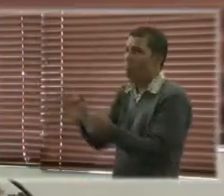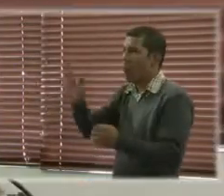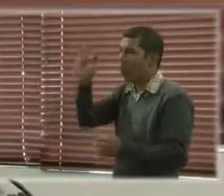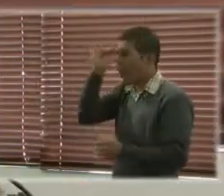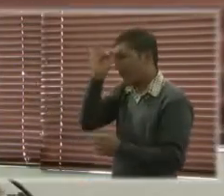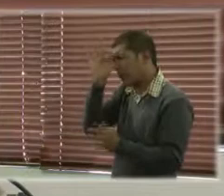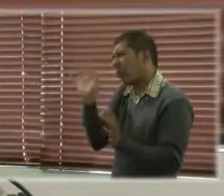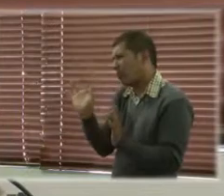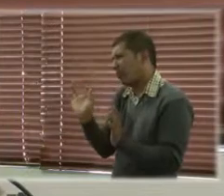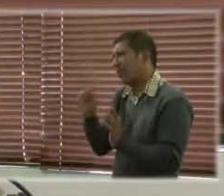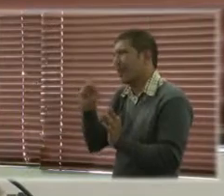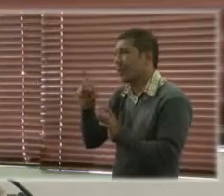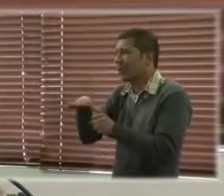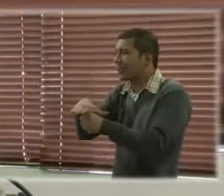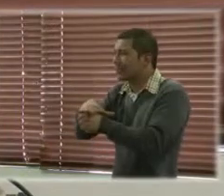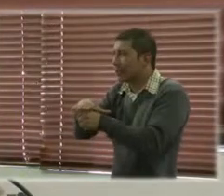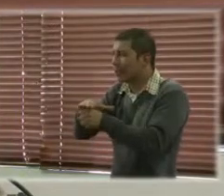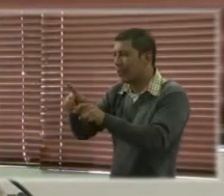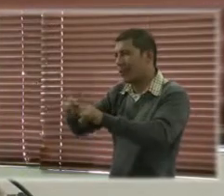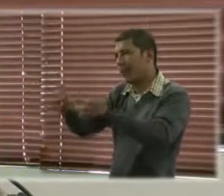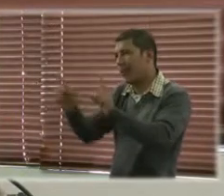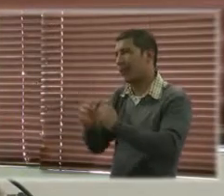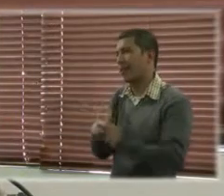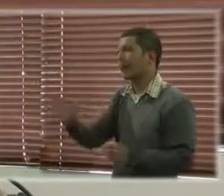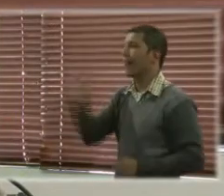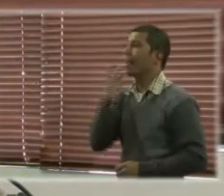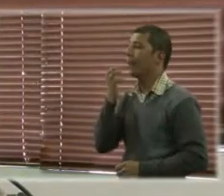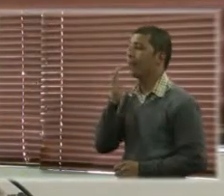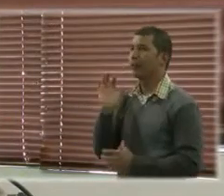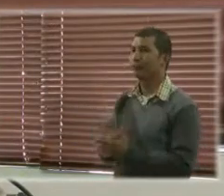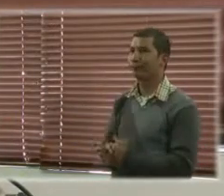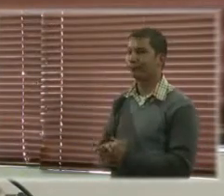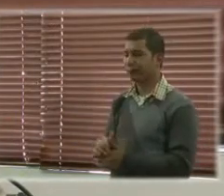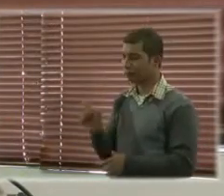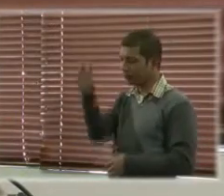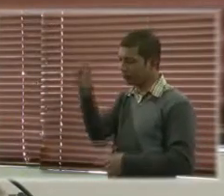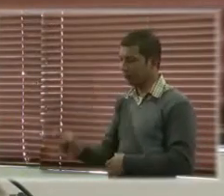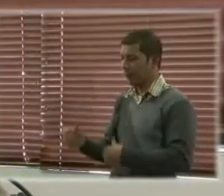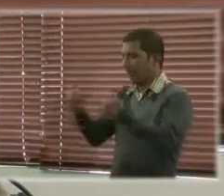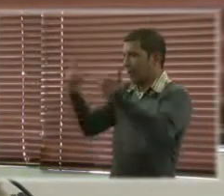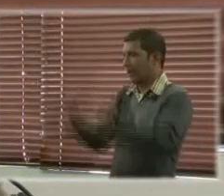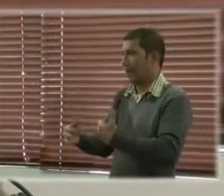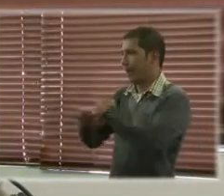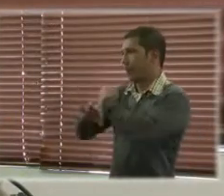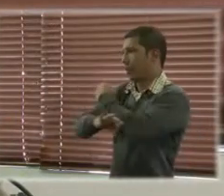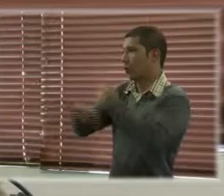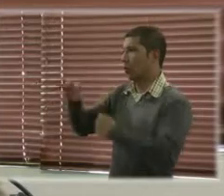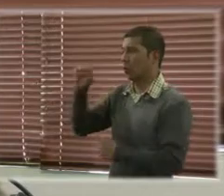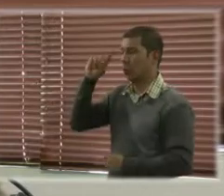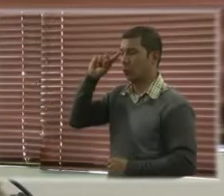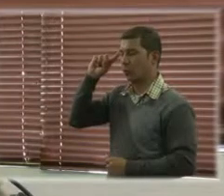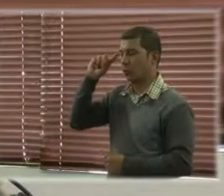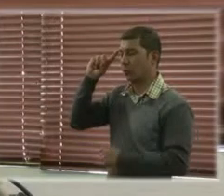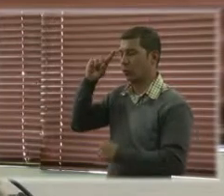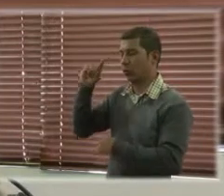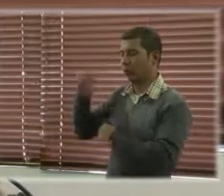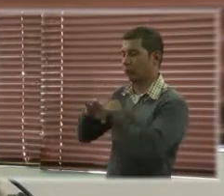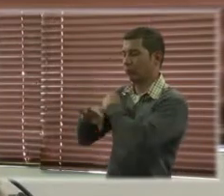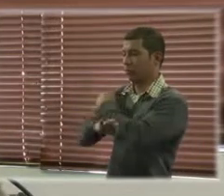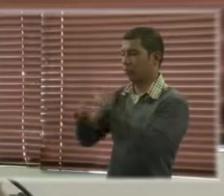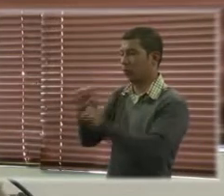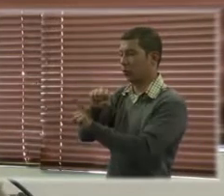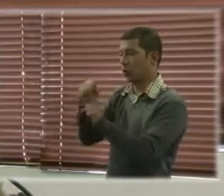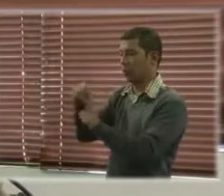situaciones más concretas como de muertes inexplicables, bueno una serie de cosas y en este caso pues se buscó en particular